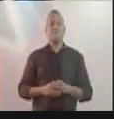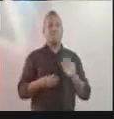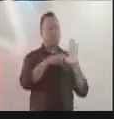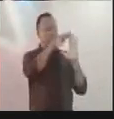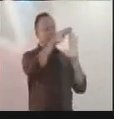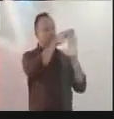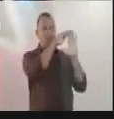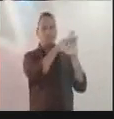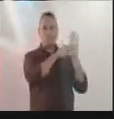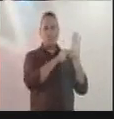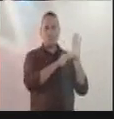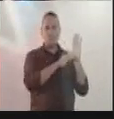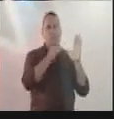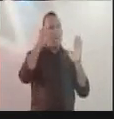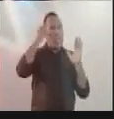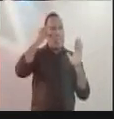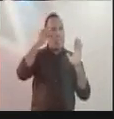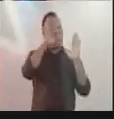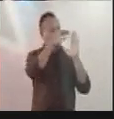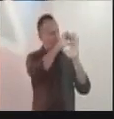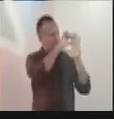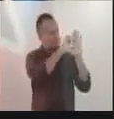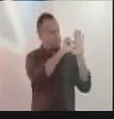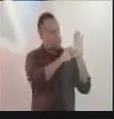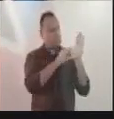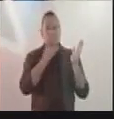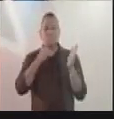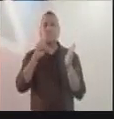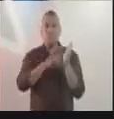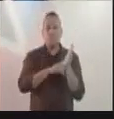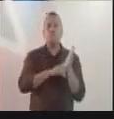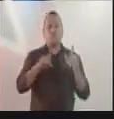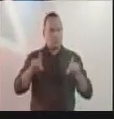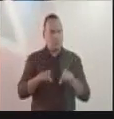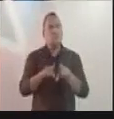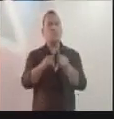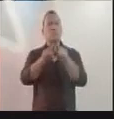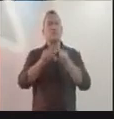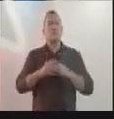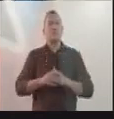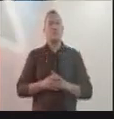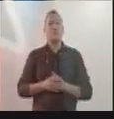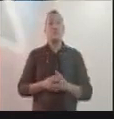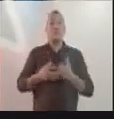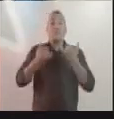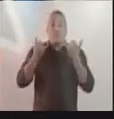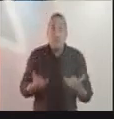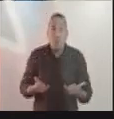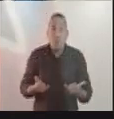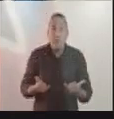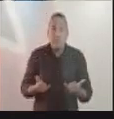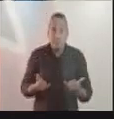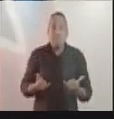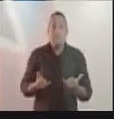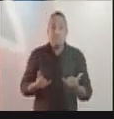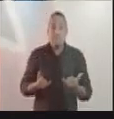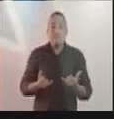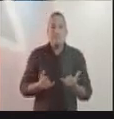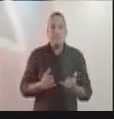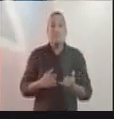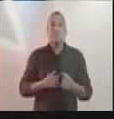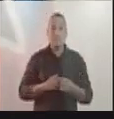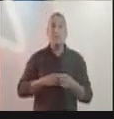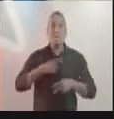cronograma se ha cumplido tal como estaba previsto. Nos encontramos en este momento en